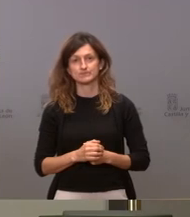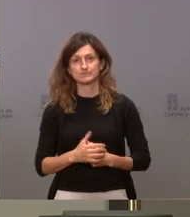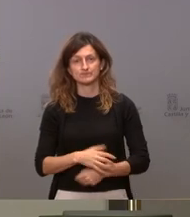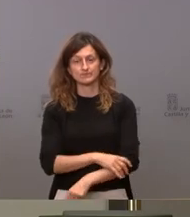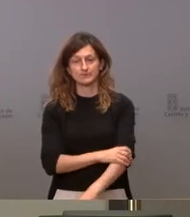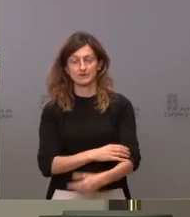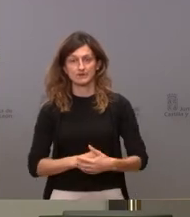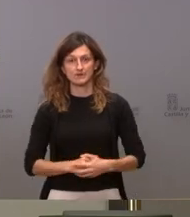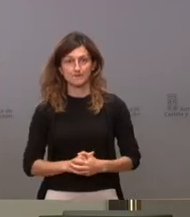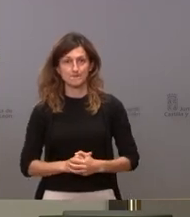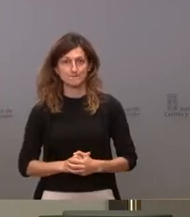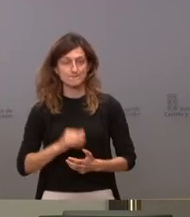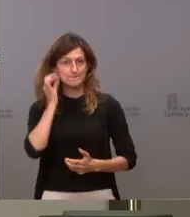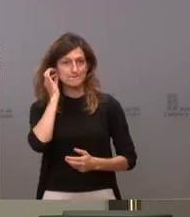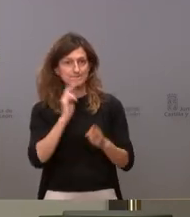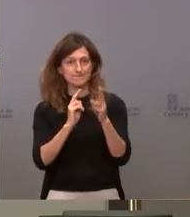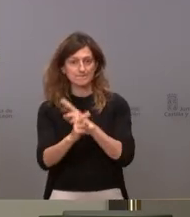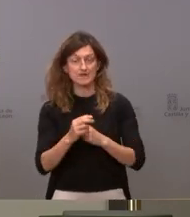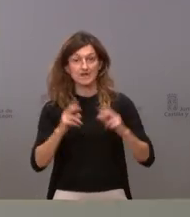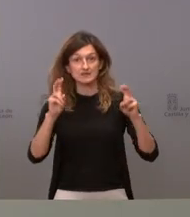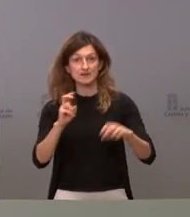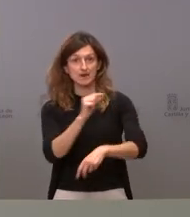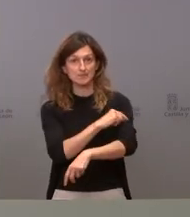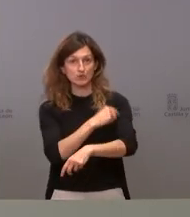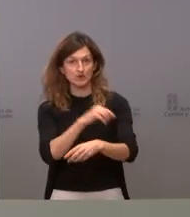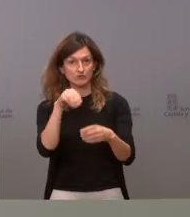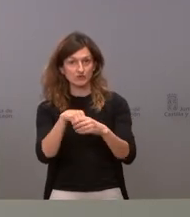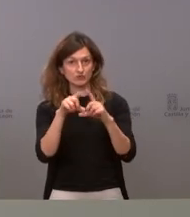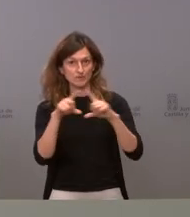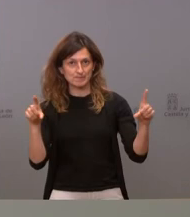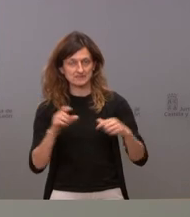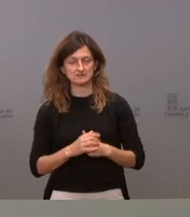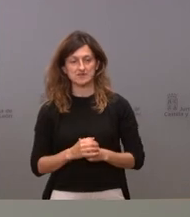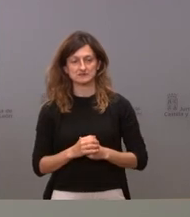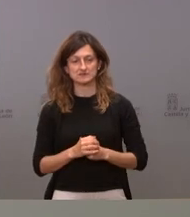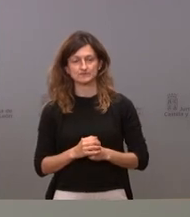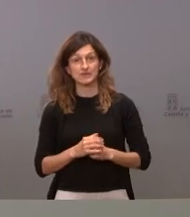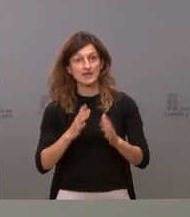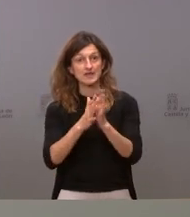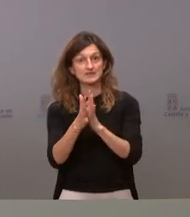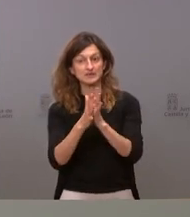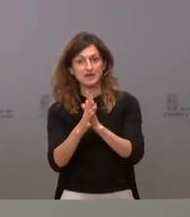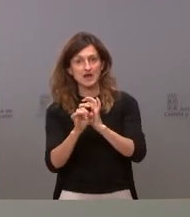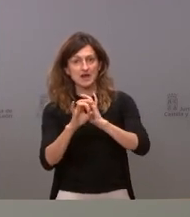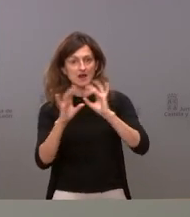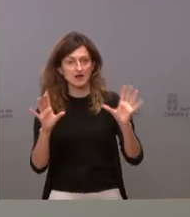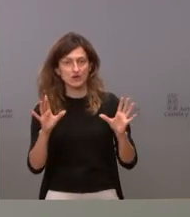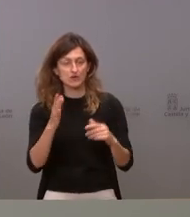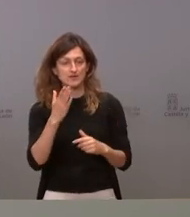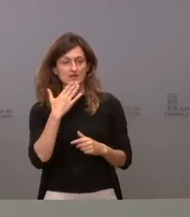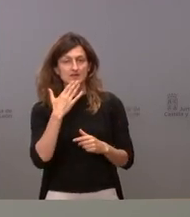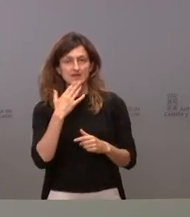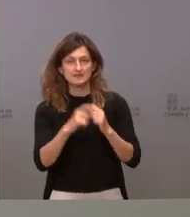bueno en relación a la vacunación en empresas lo primero dejar claro que no se hace ningún salto en la